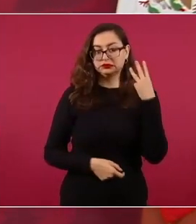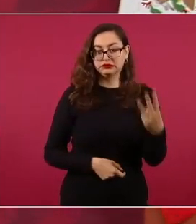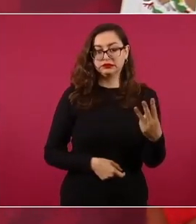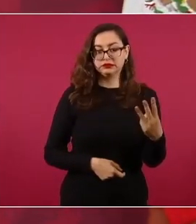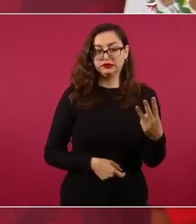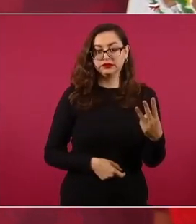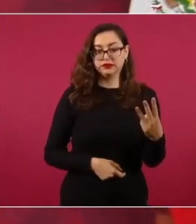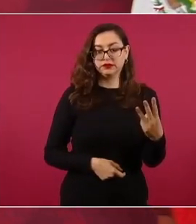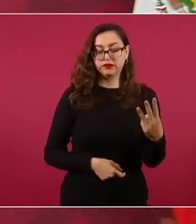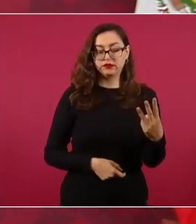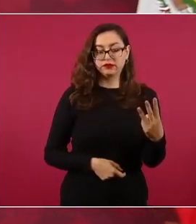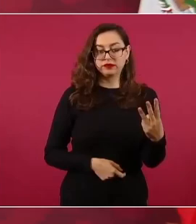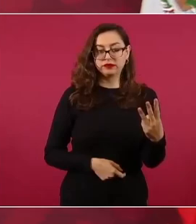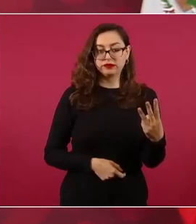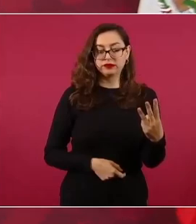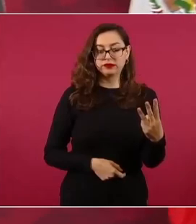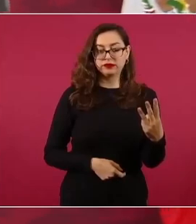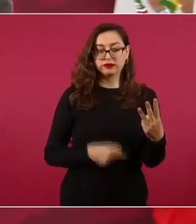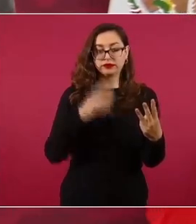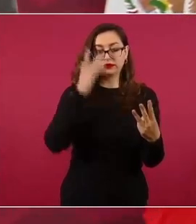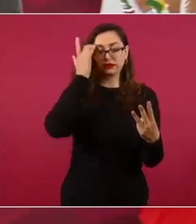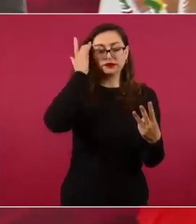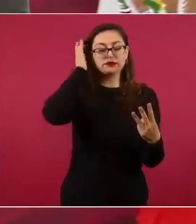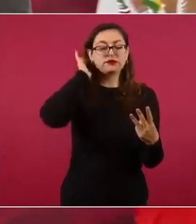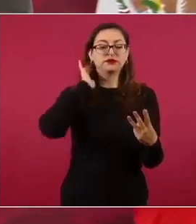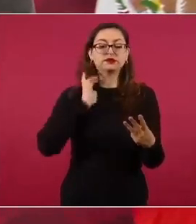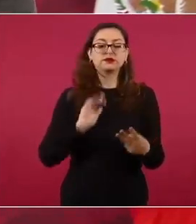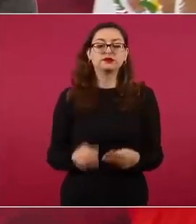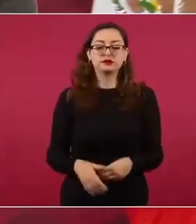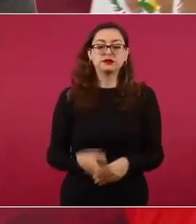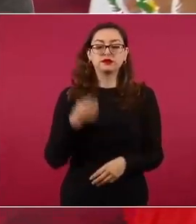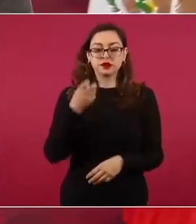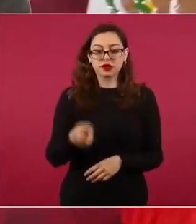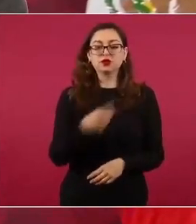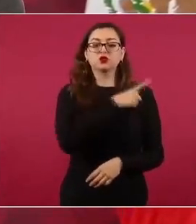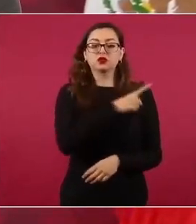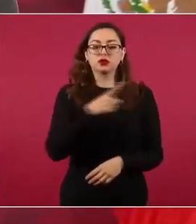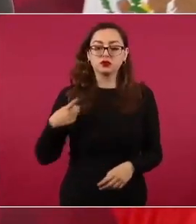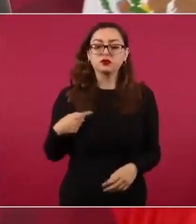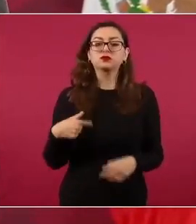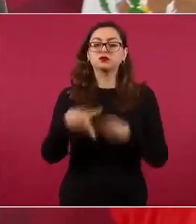Entonces, hay que seguir adelante.